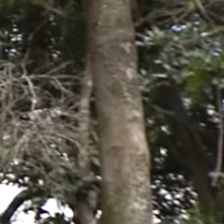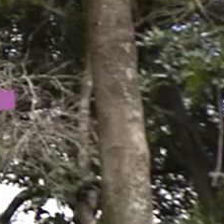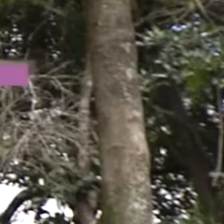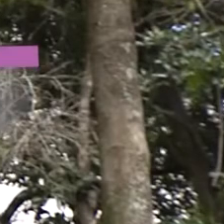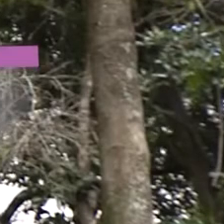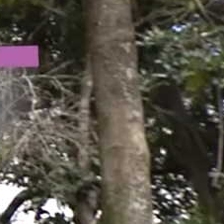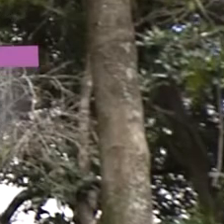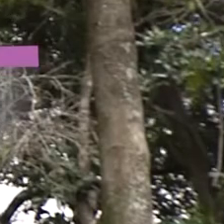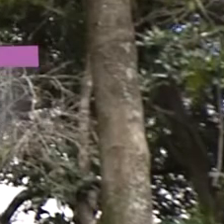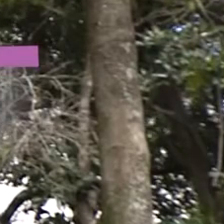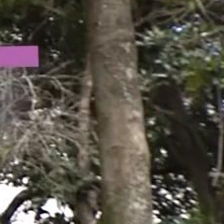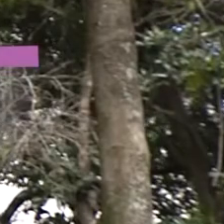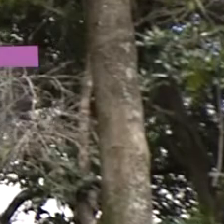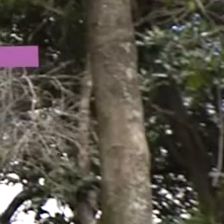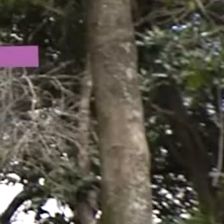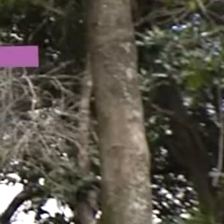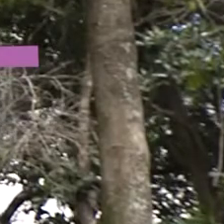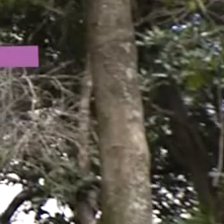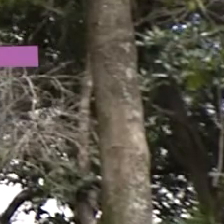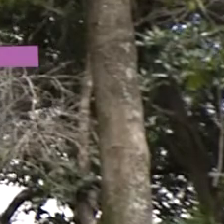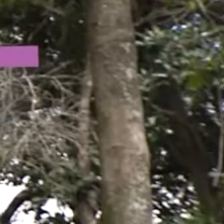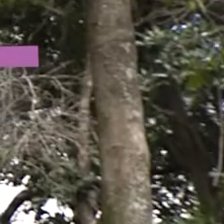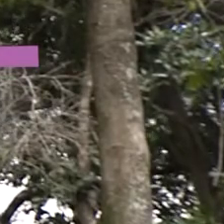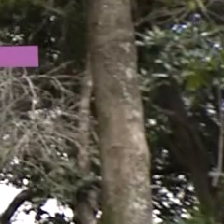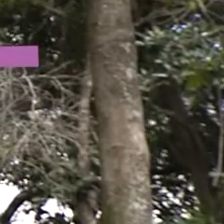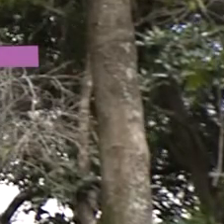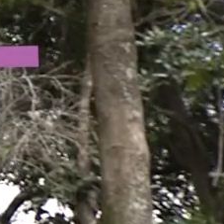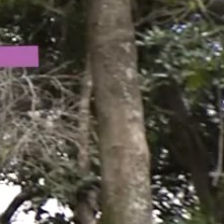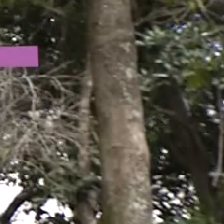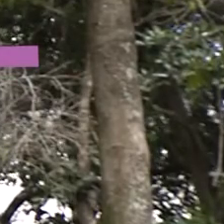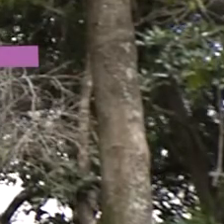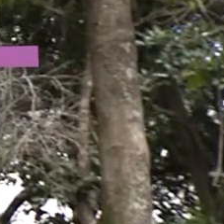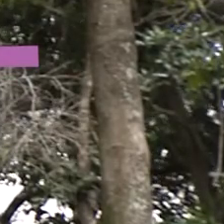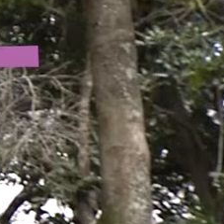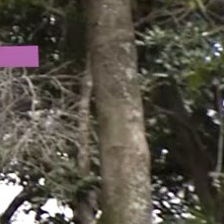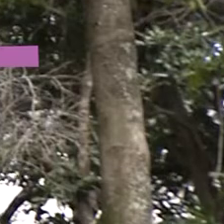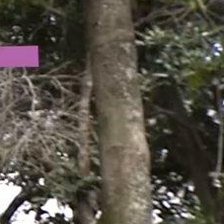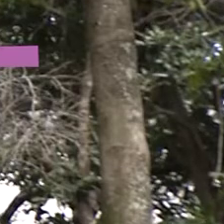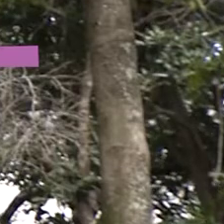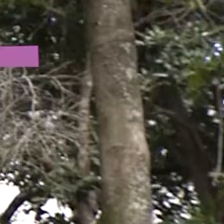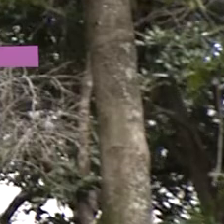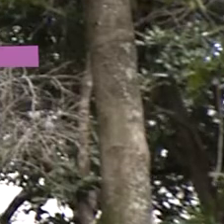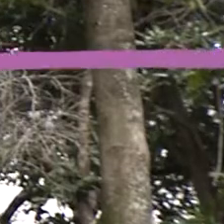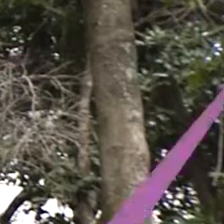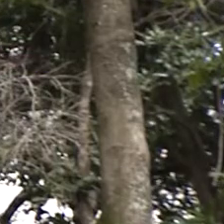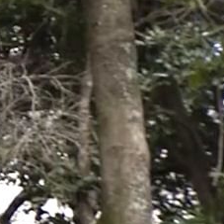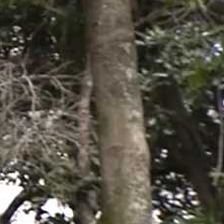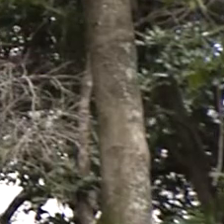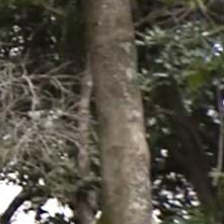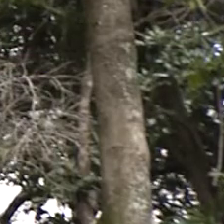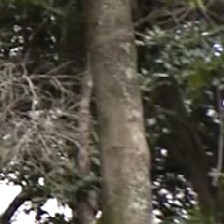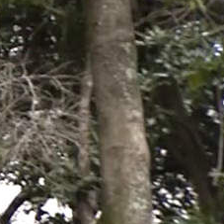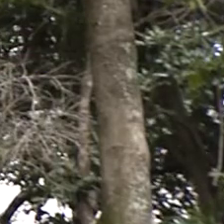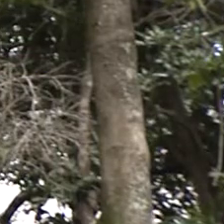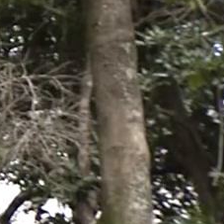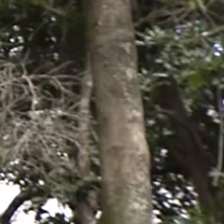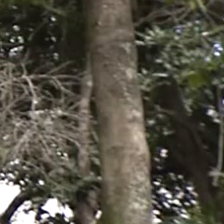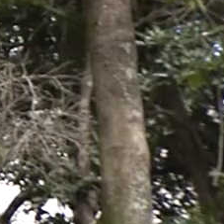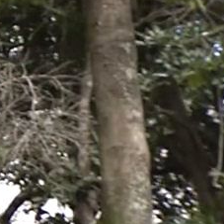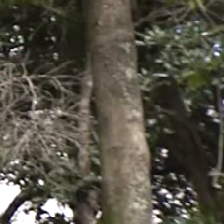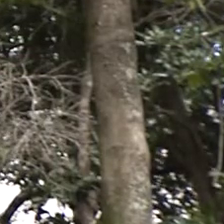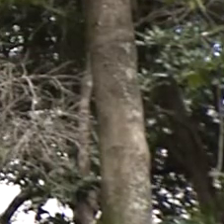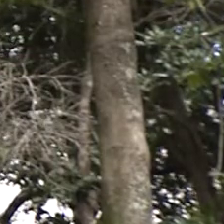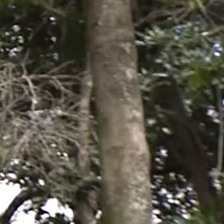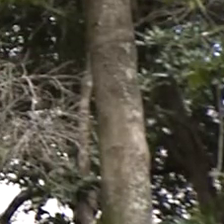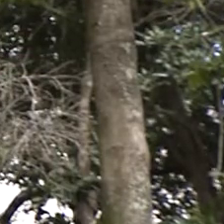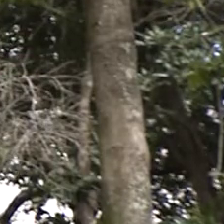Hemos llegado al final de nuestro programa. Esperamos que la información que tratamos hoy sea de gran utilidad para ustedes allá en